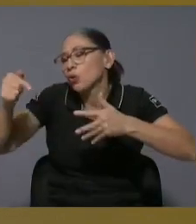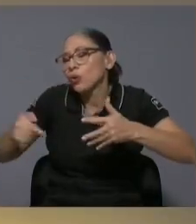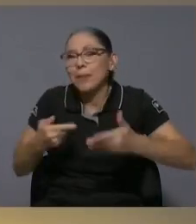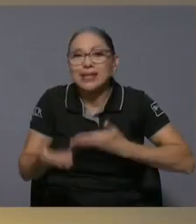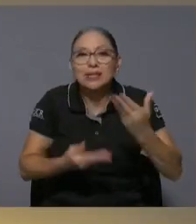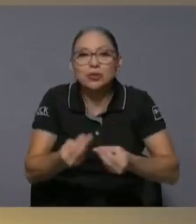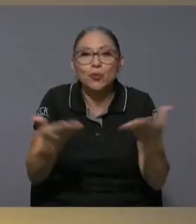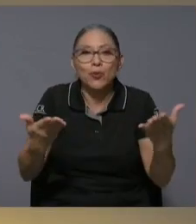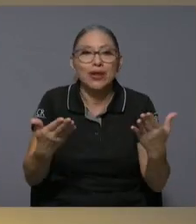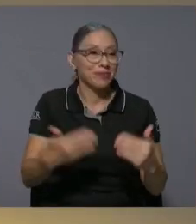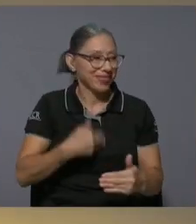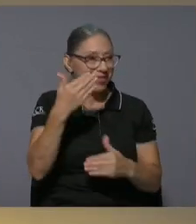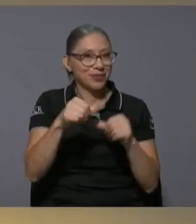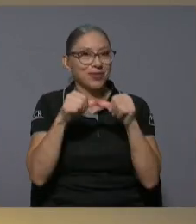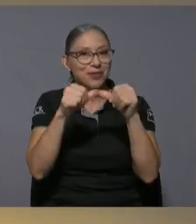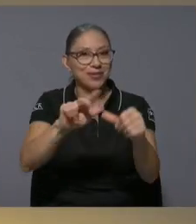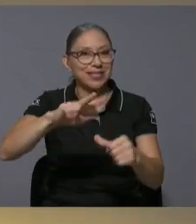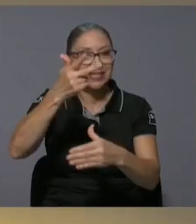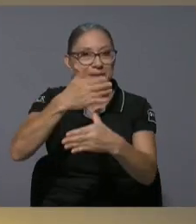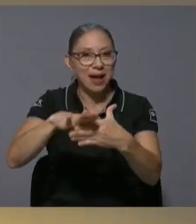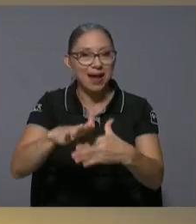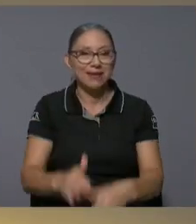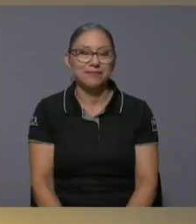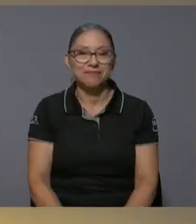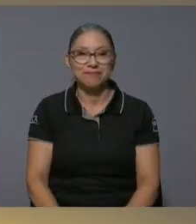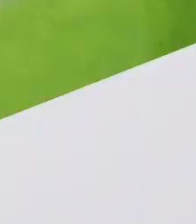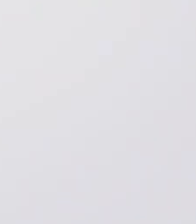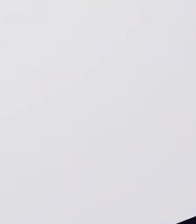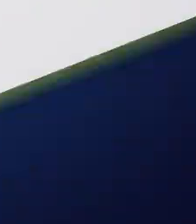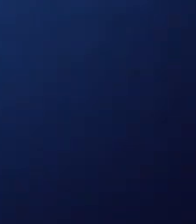don Federico para el tercero y último segmento